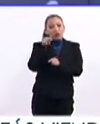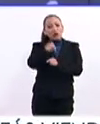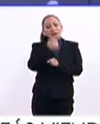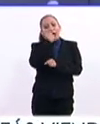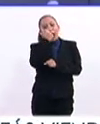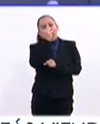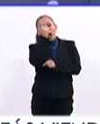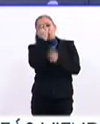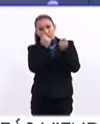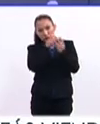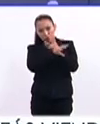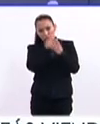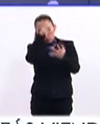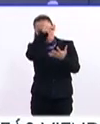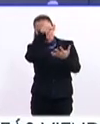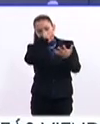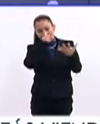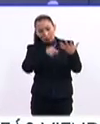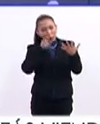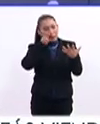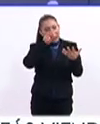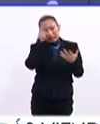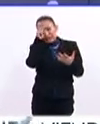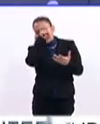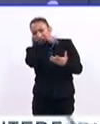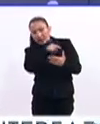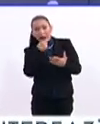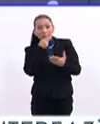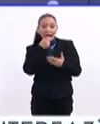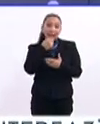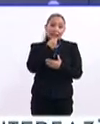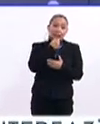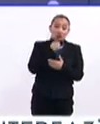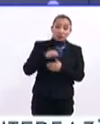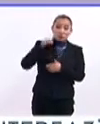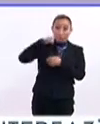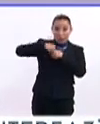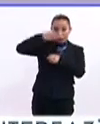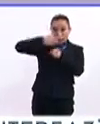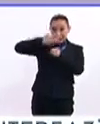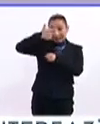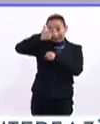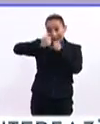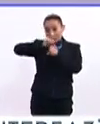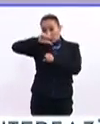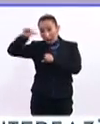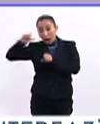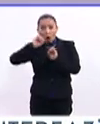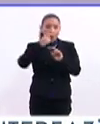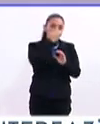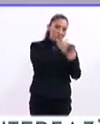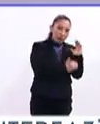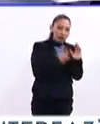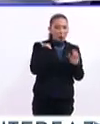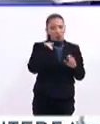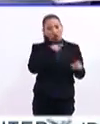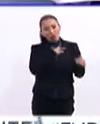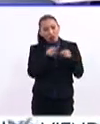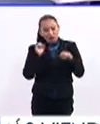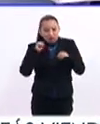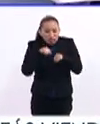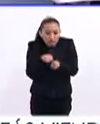los algunos aspectos contrarios que representan los niños mayores a siete años y los menores en siete años, como ser groseros,